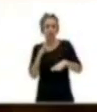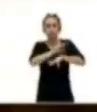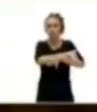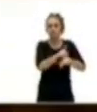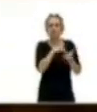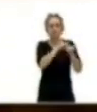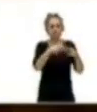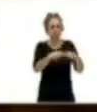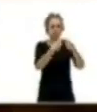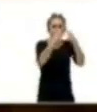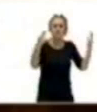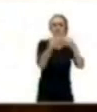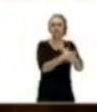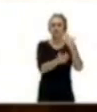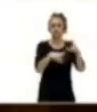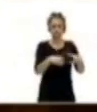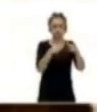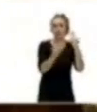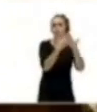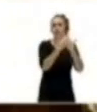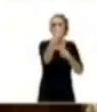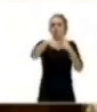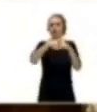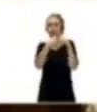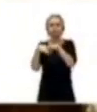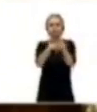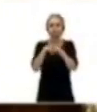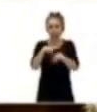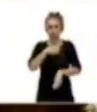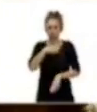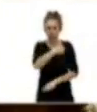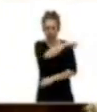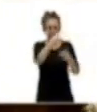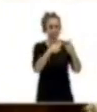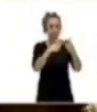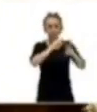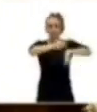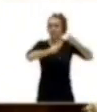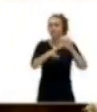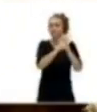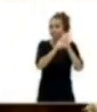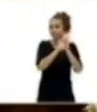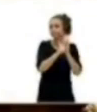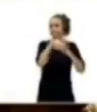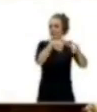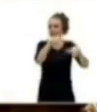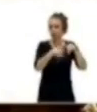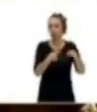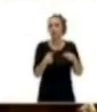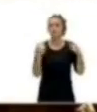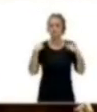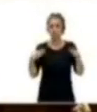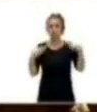moderna e igualitaria. Tercera, la reforma de la ley electoral para que la distribución de los escaños sea más